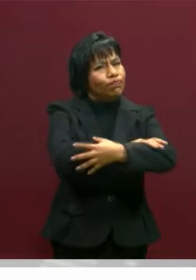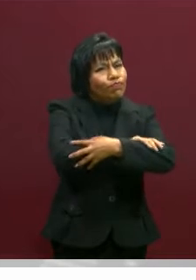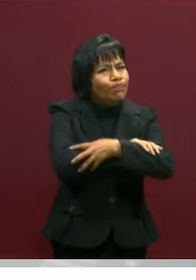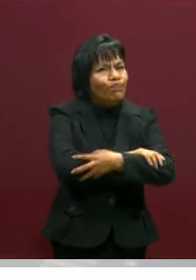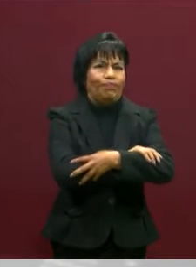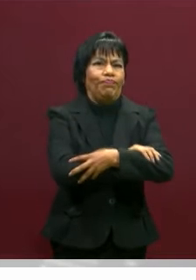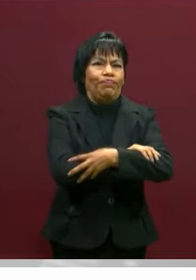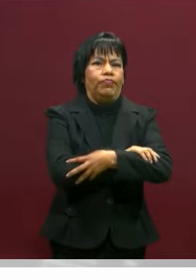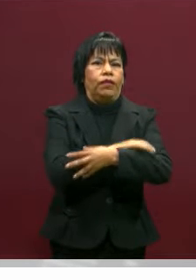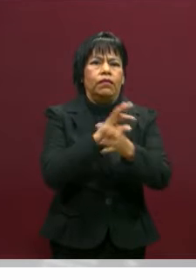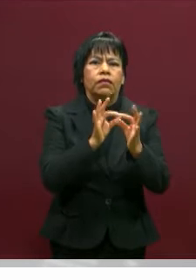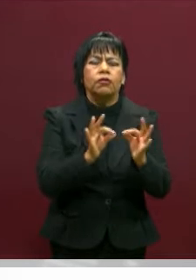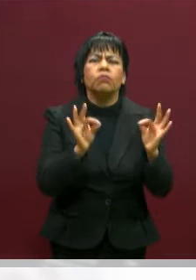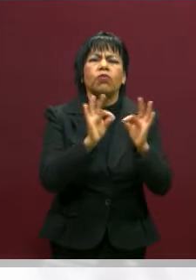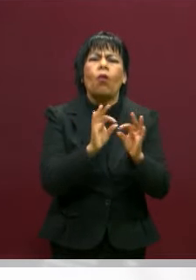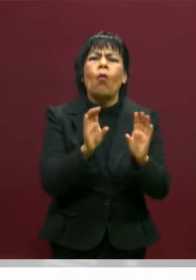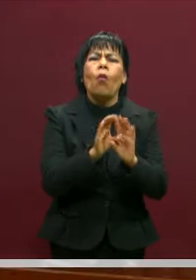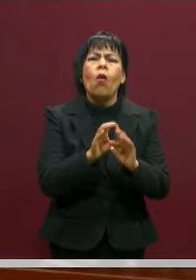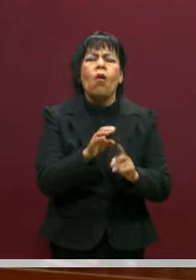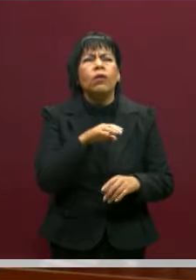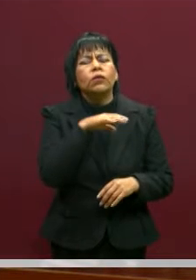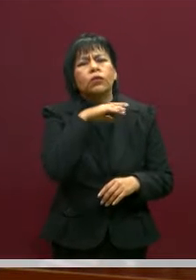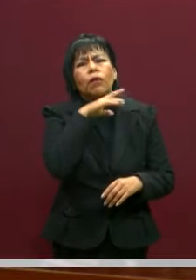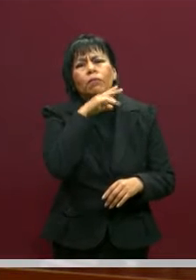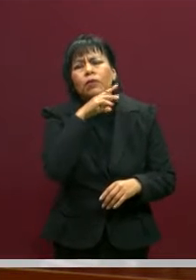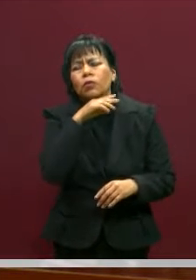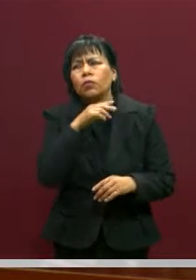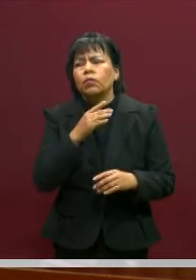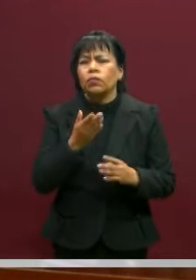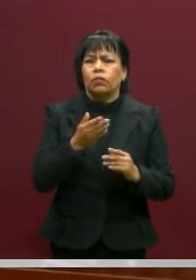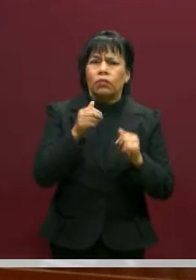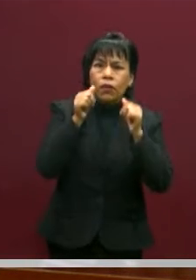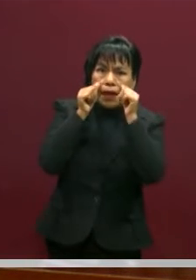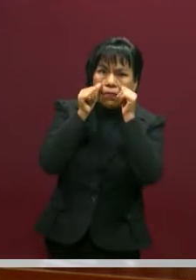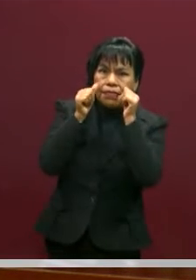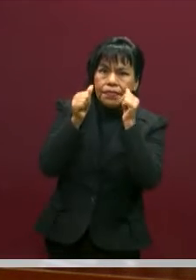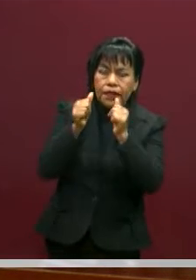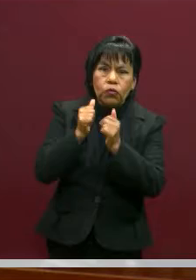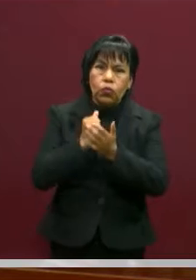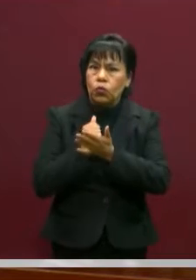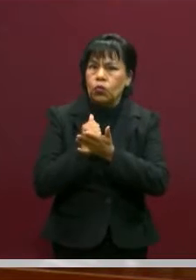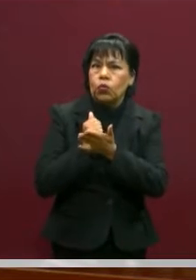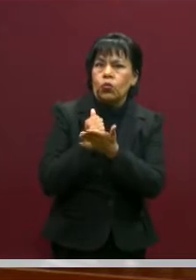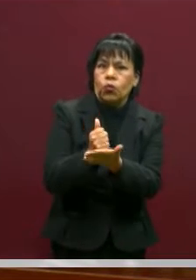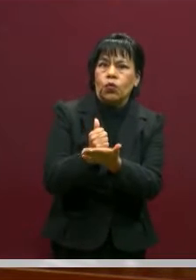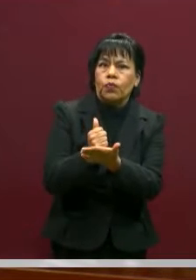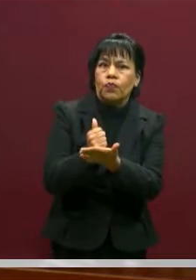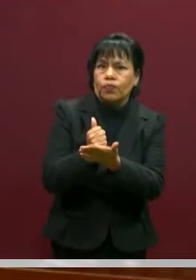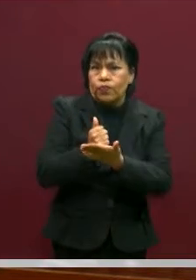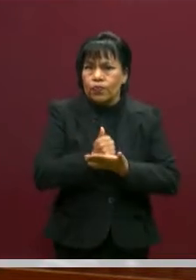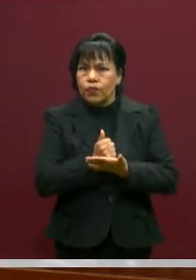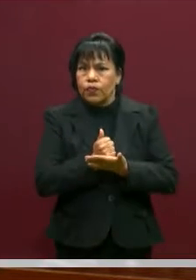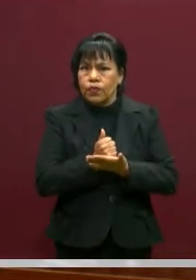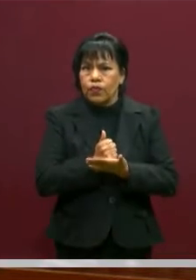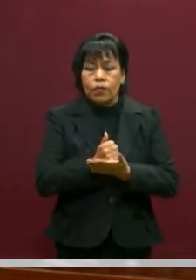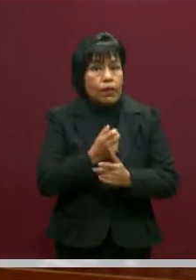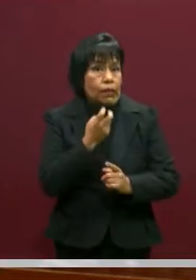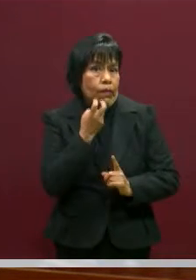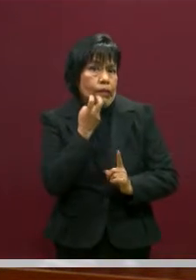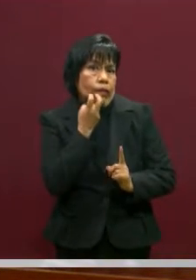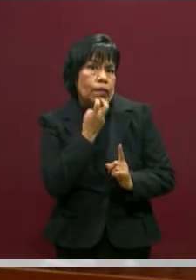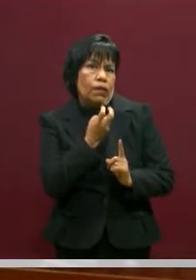el poder preocuparnos unos de otros, el poder estar atentos, ayudarnos. Eso es lo que ha estado